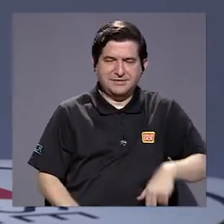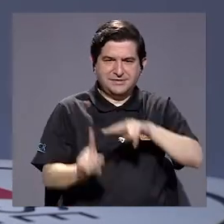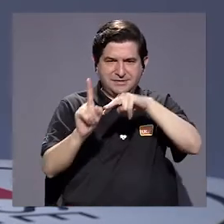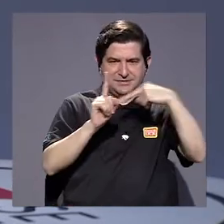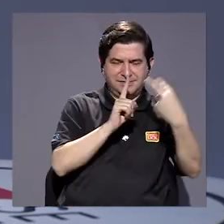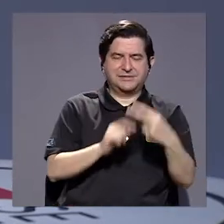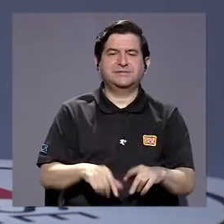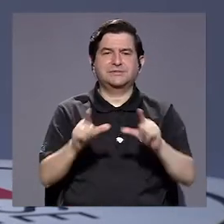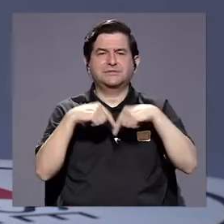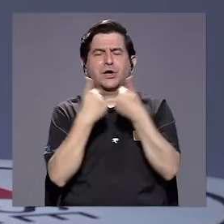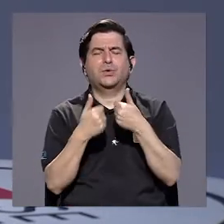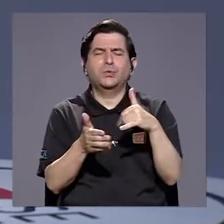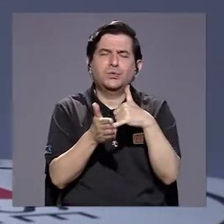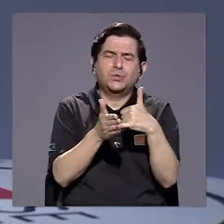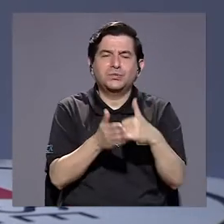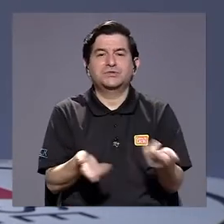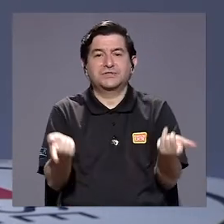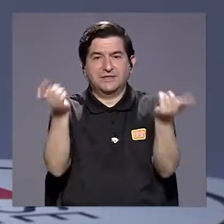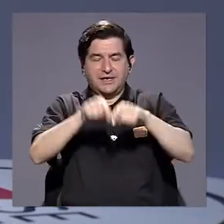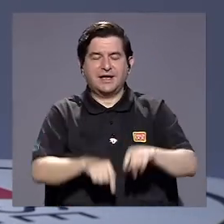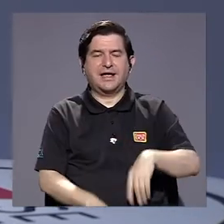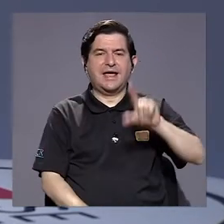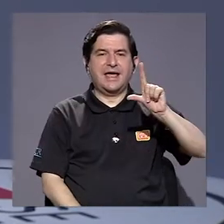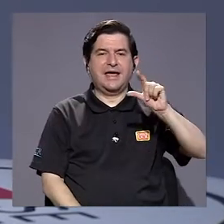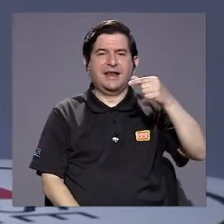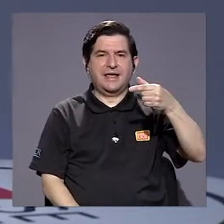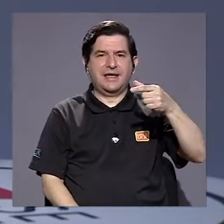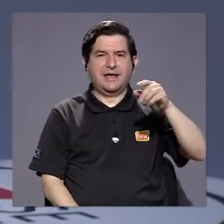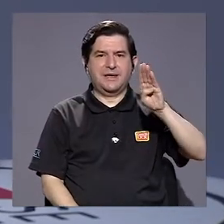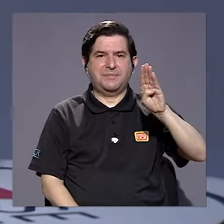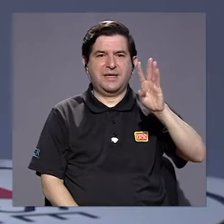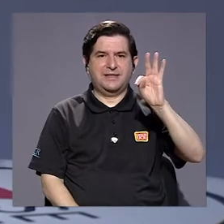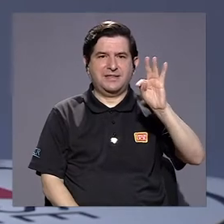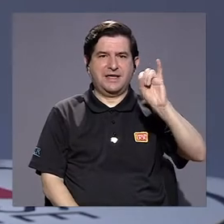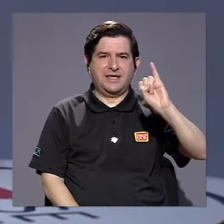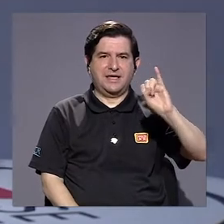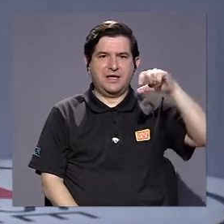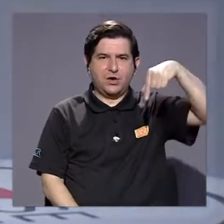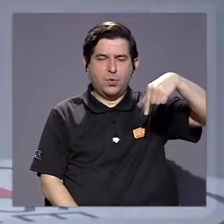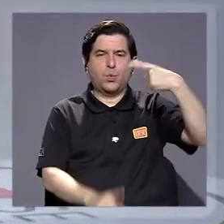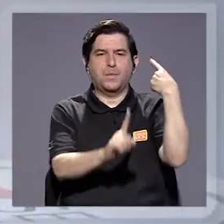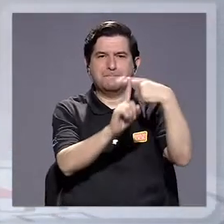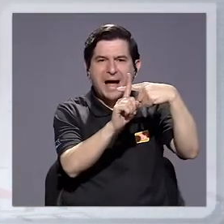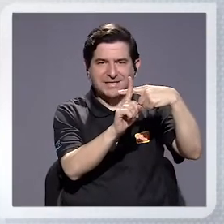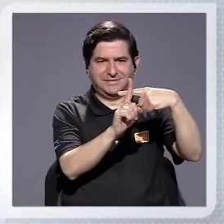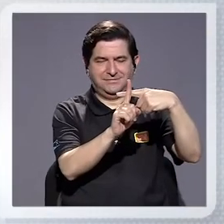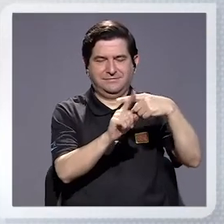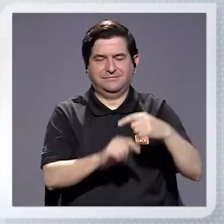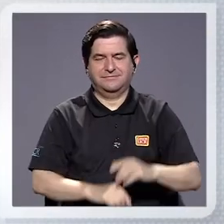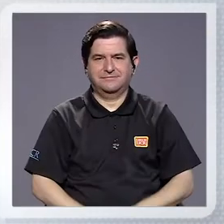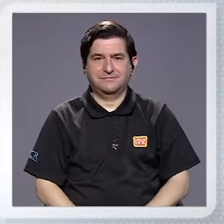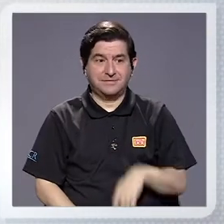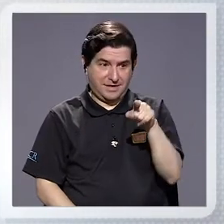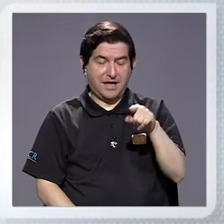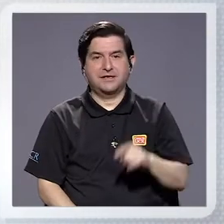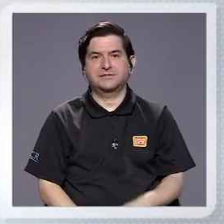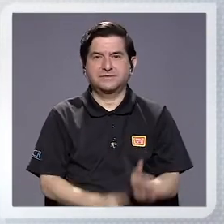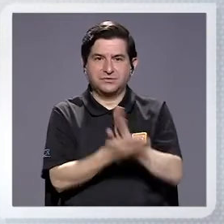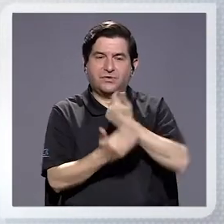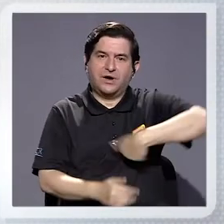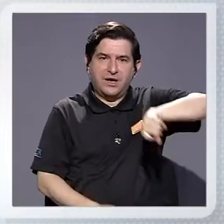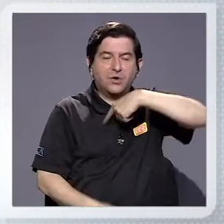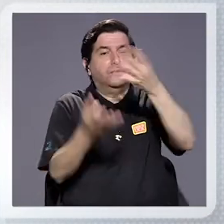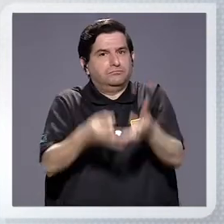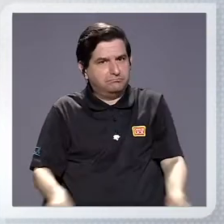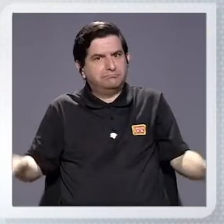vistos desde grupos vulnerables como lo son LGBTIQ+. Esto se convierte en algo para